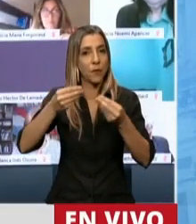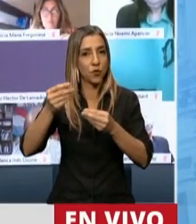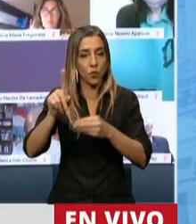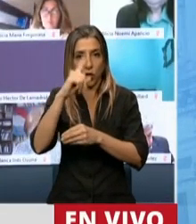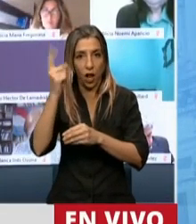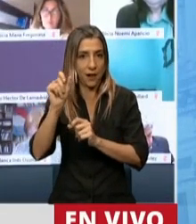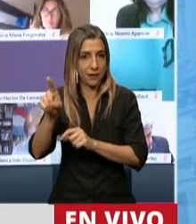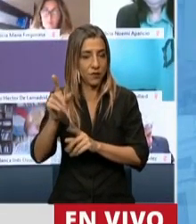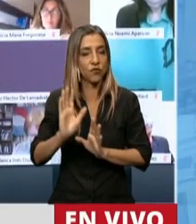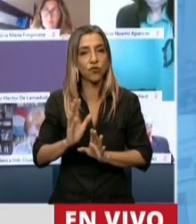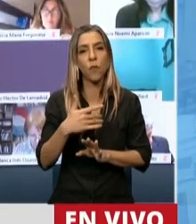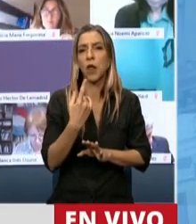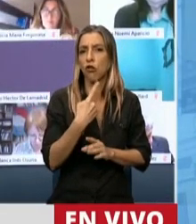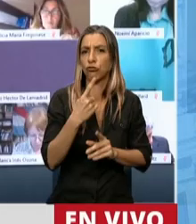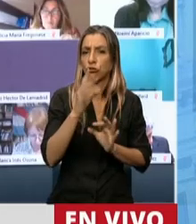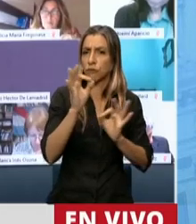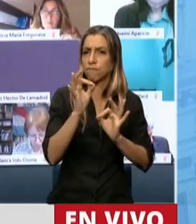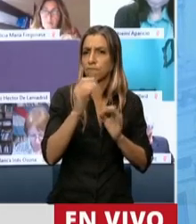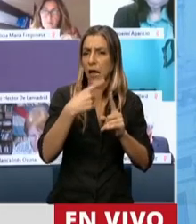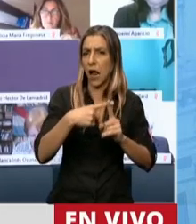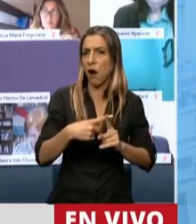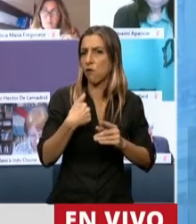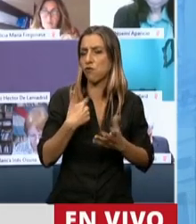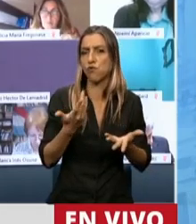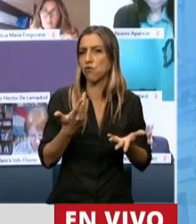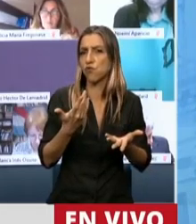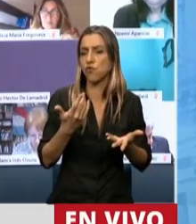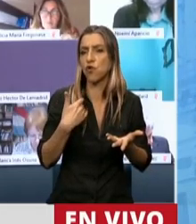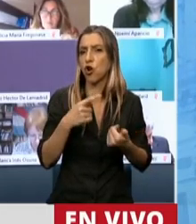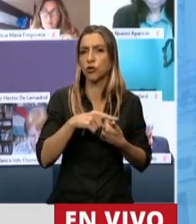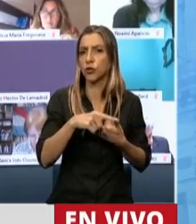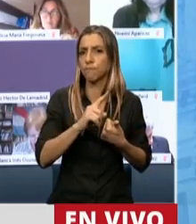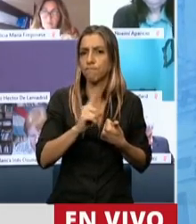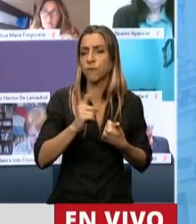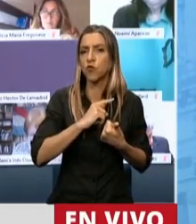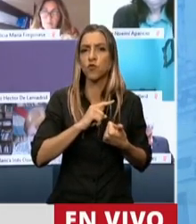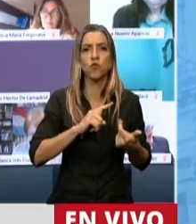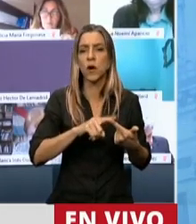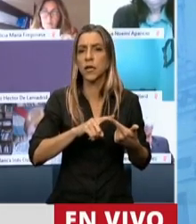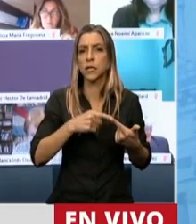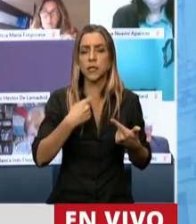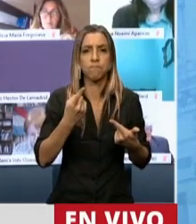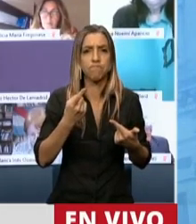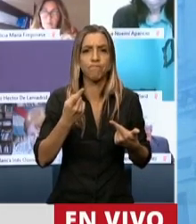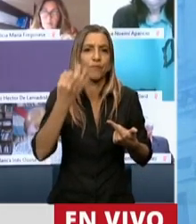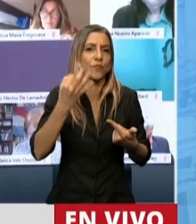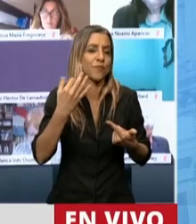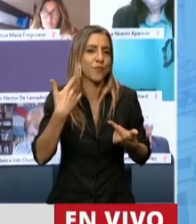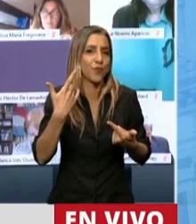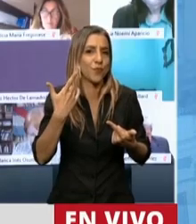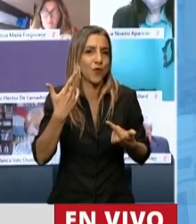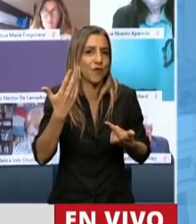No surge eso de los cálculos que hicimos con nuestros asesores, no surge del área de presupuesto de